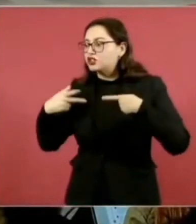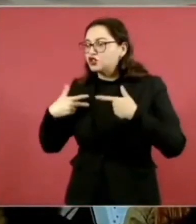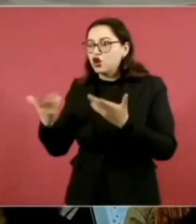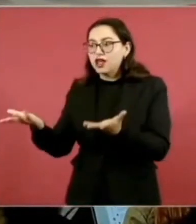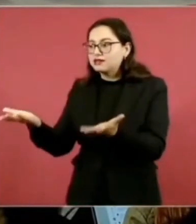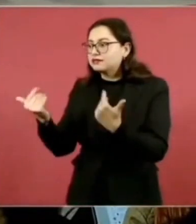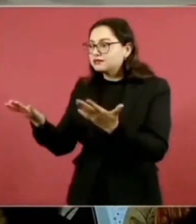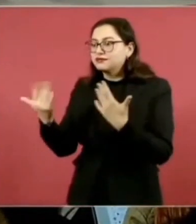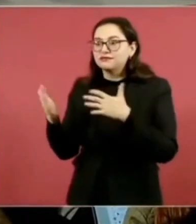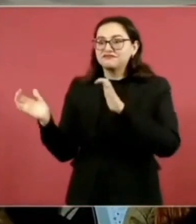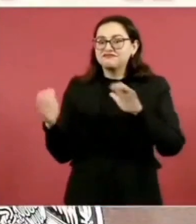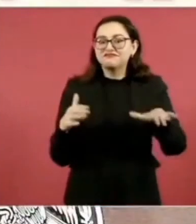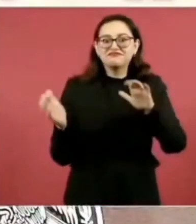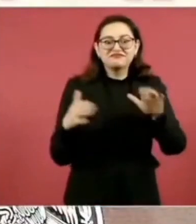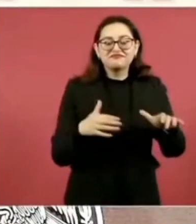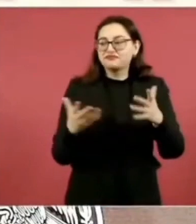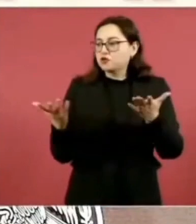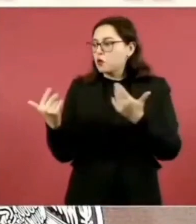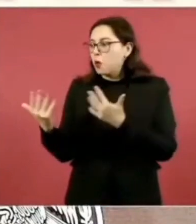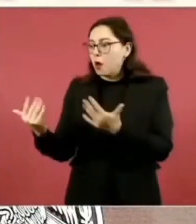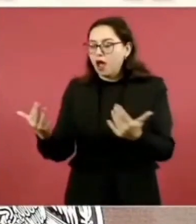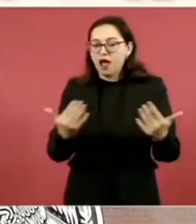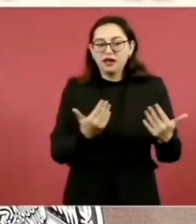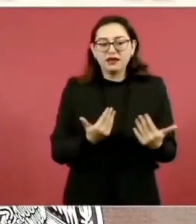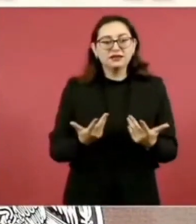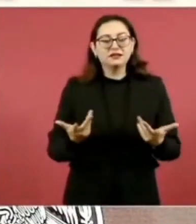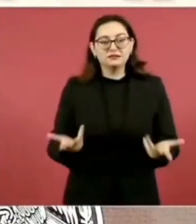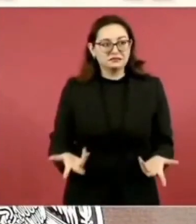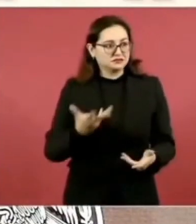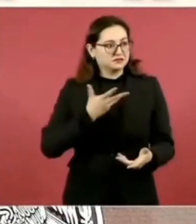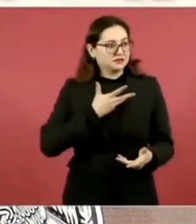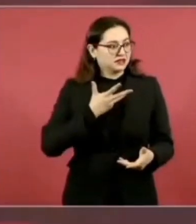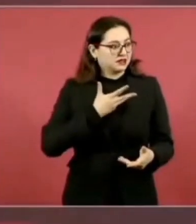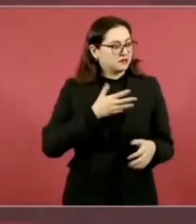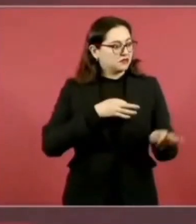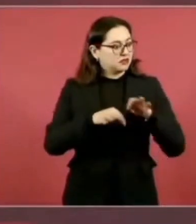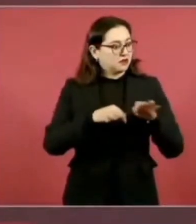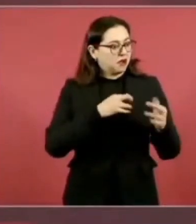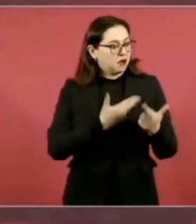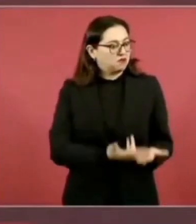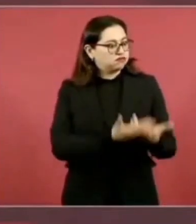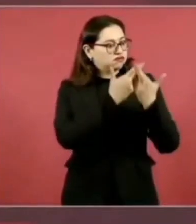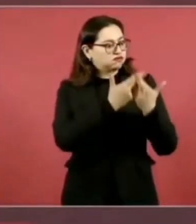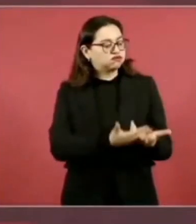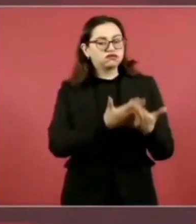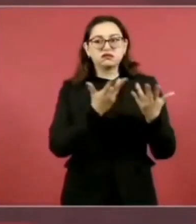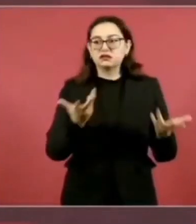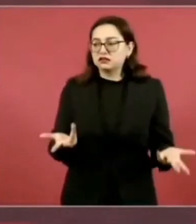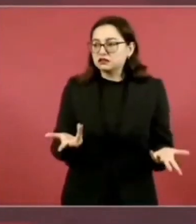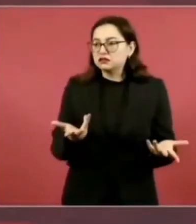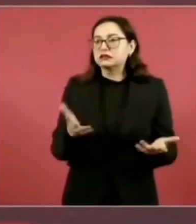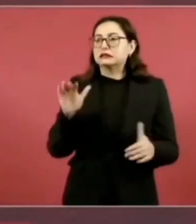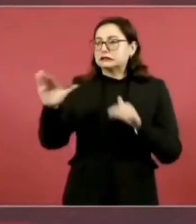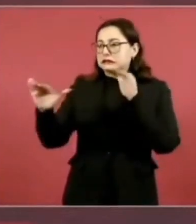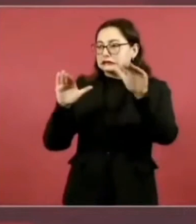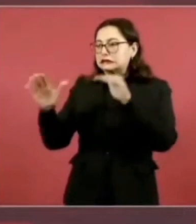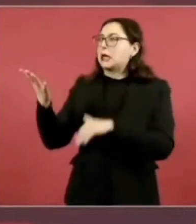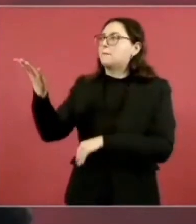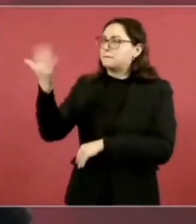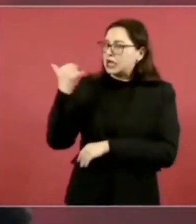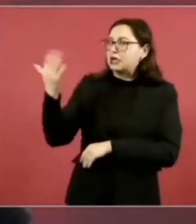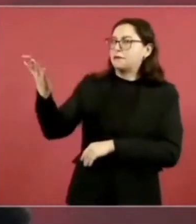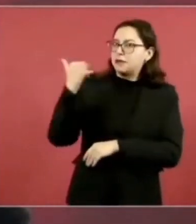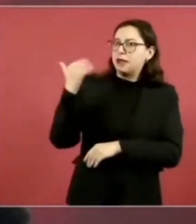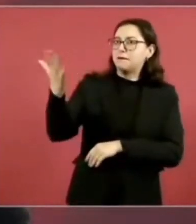a nivel mundial. Y bueno, tener todas las condiciones para que podamos seguir siendo México